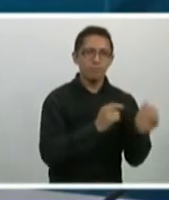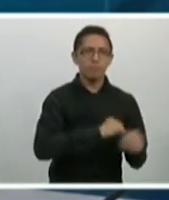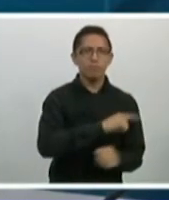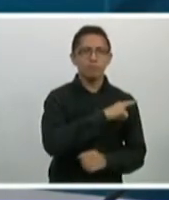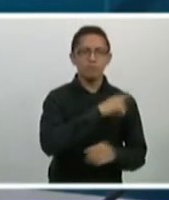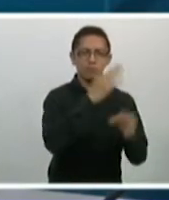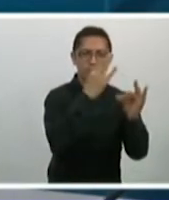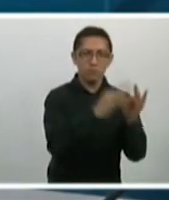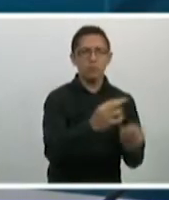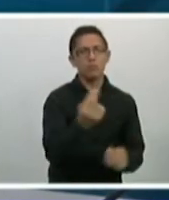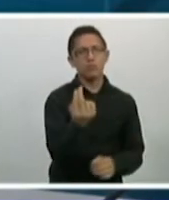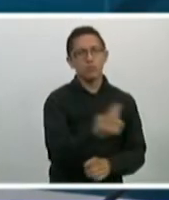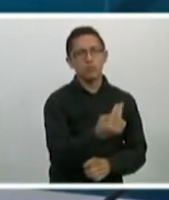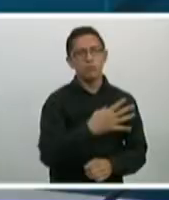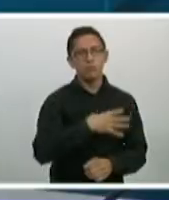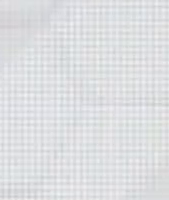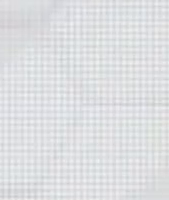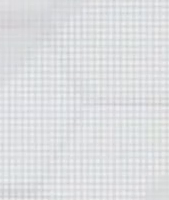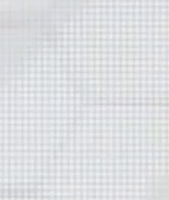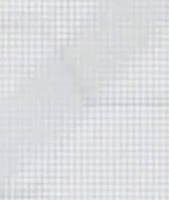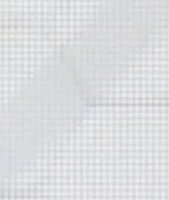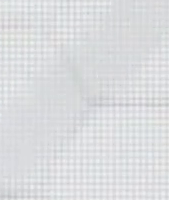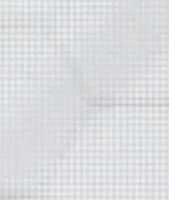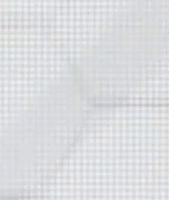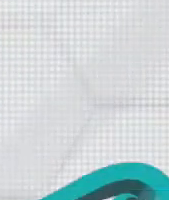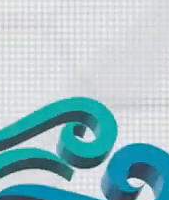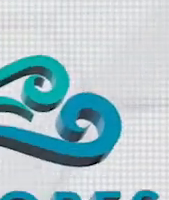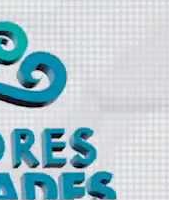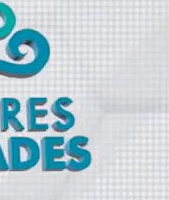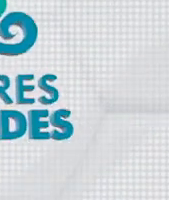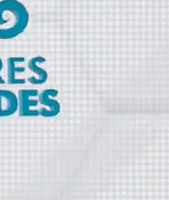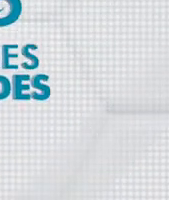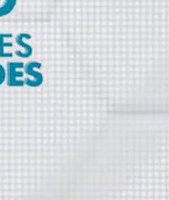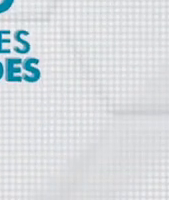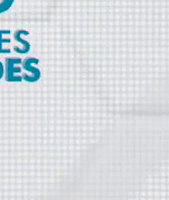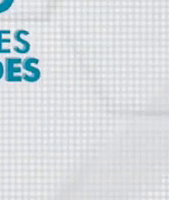solicitado para el bien de toda la gente. Juntos saldremos adelante.